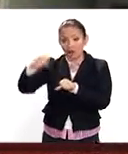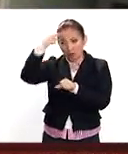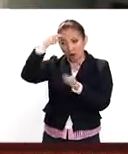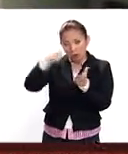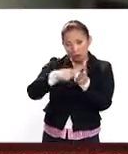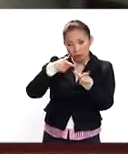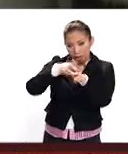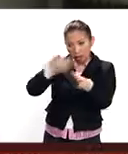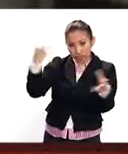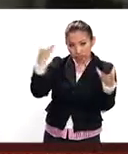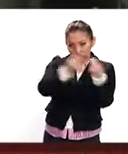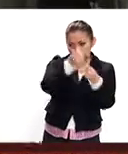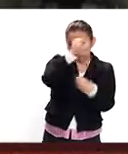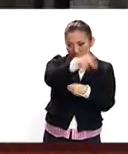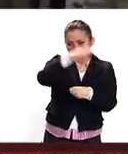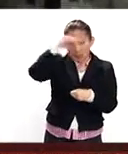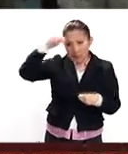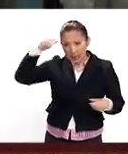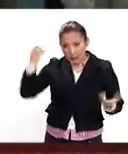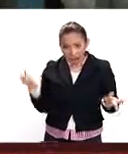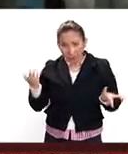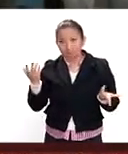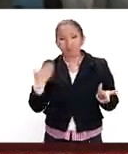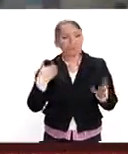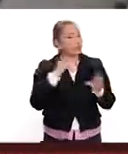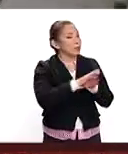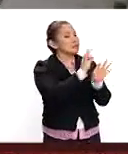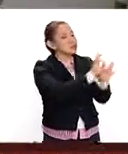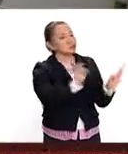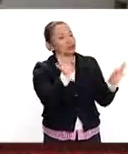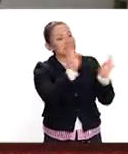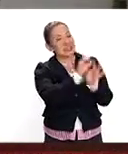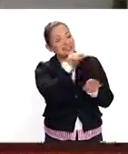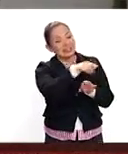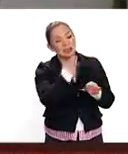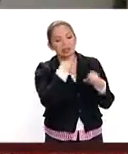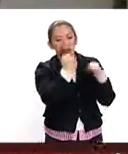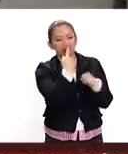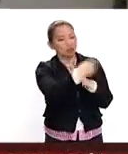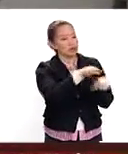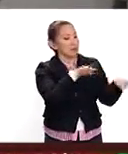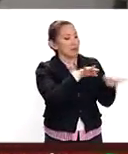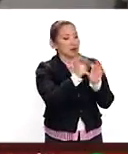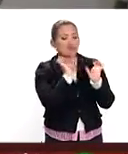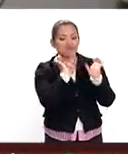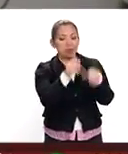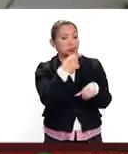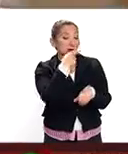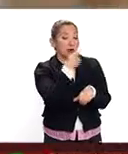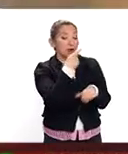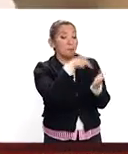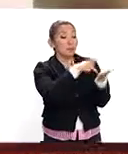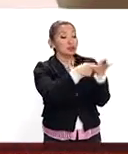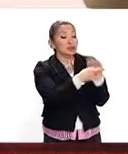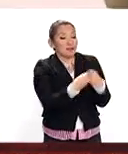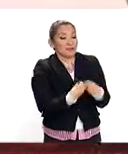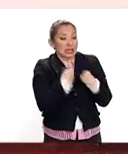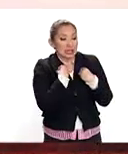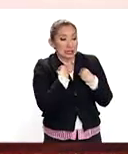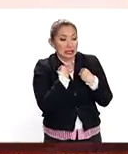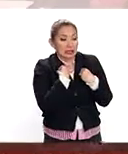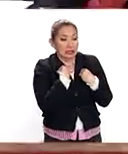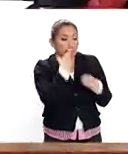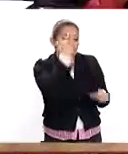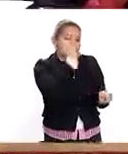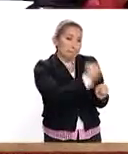supongo que seguir con ustedes, ¿no? Claro que sí. Lo más importante es que tienen asegurado su trabajo. Por eso es que hablo que es un proyecto de vida. Claro,